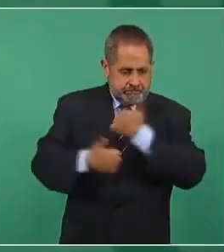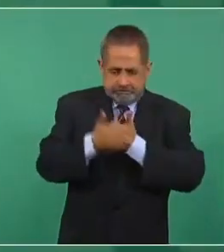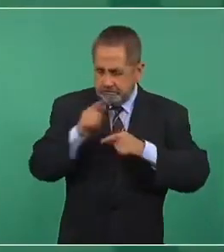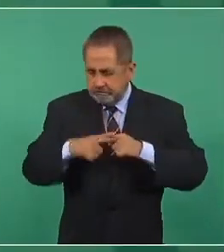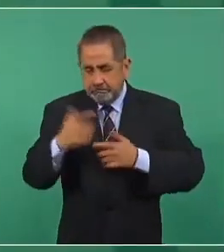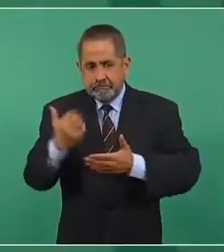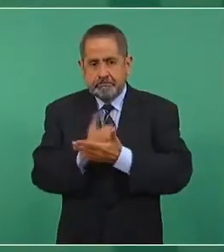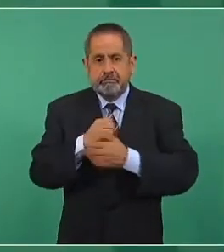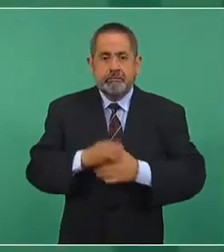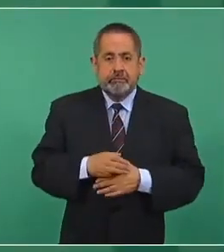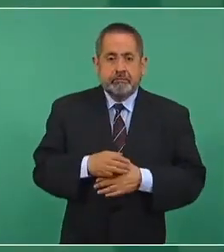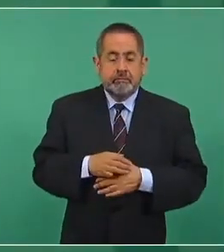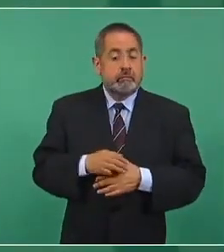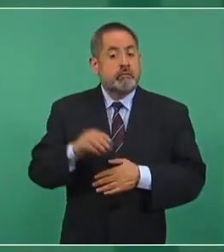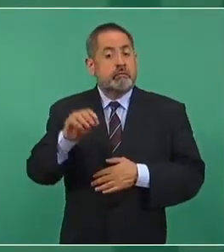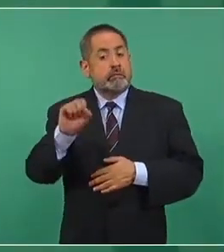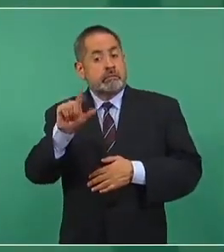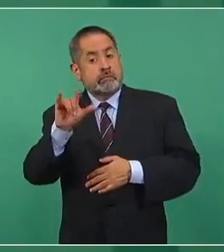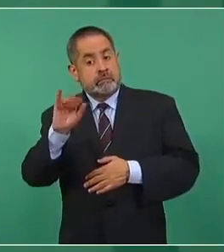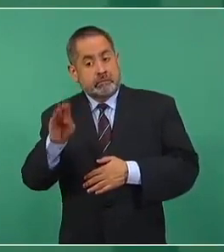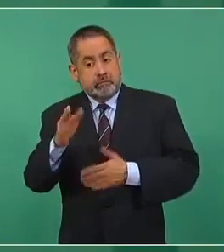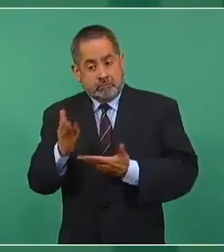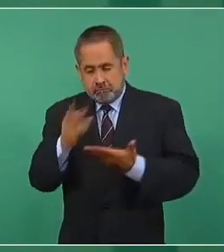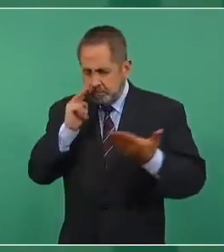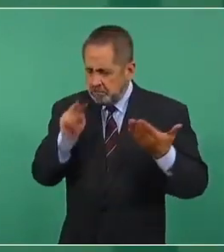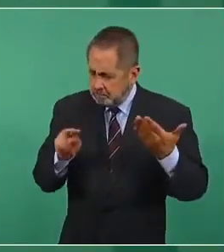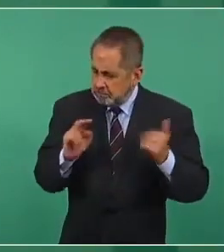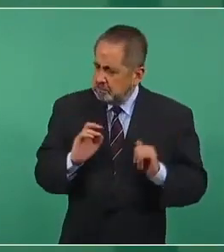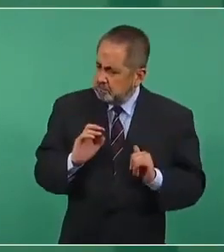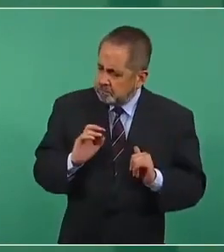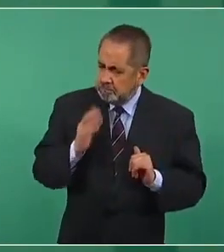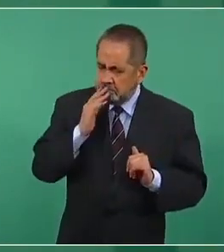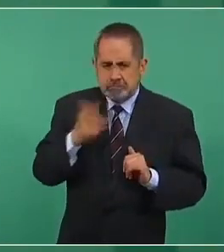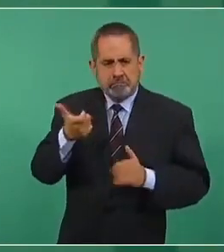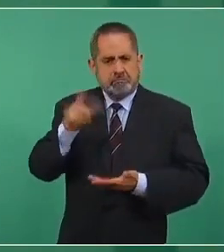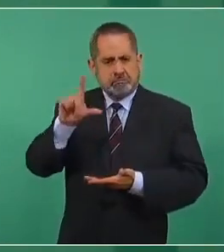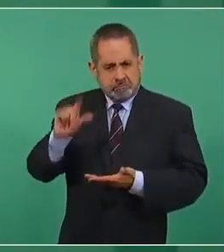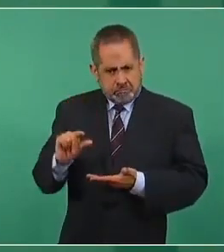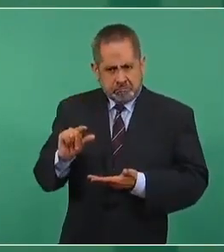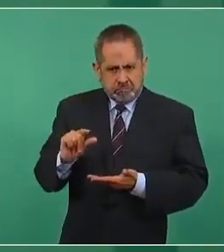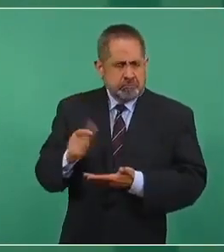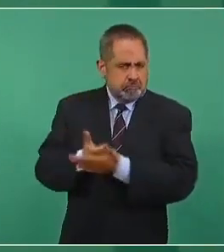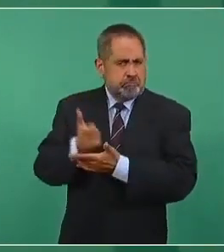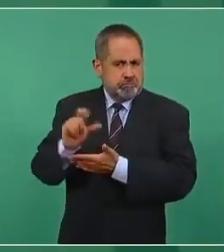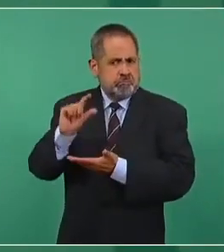La de Slim ofrece un costo más bajo.